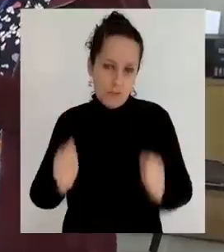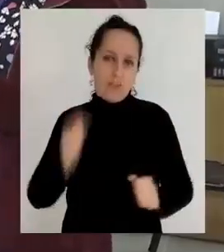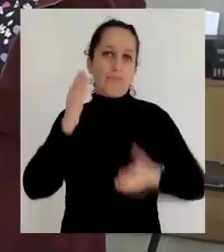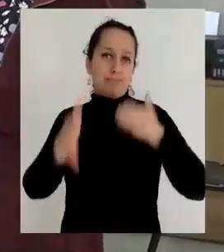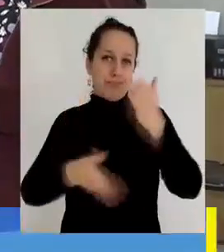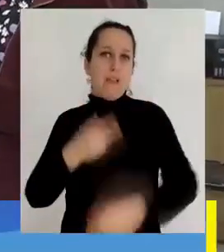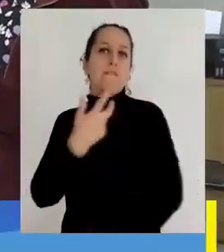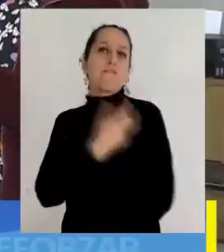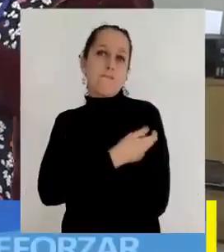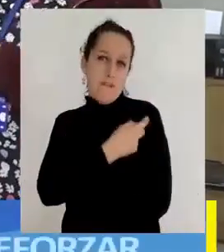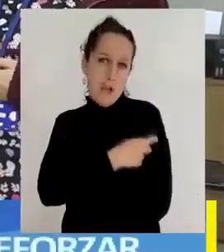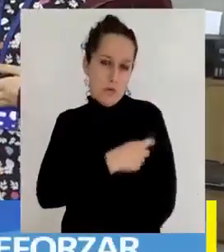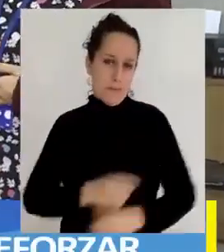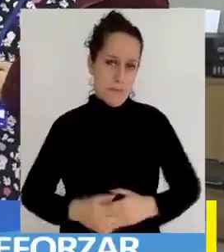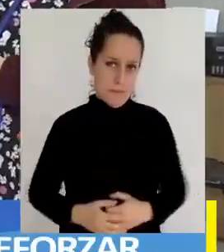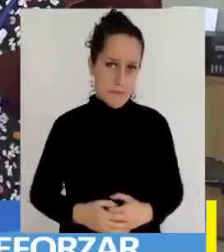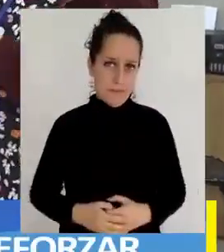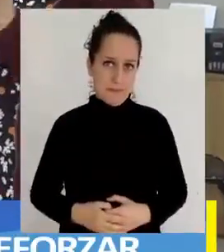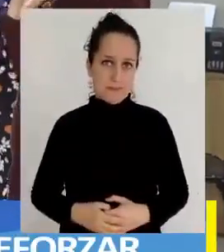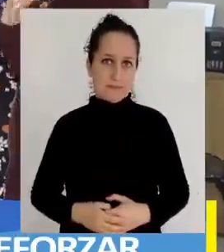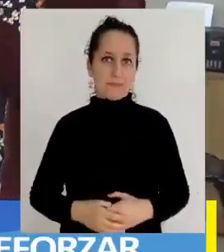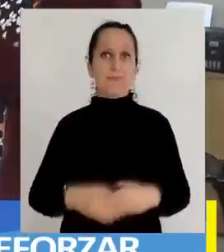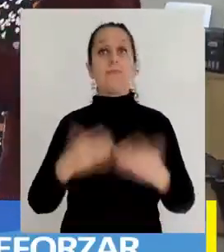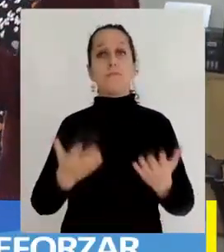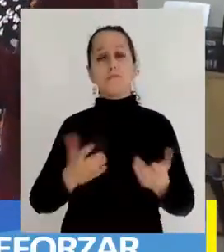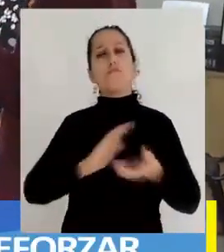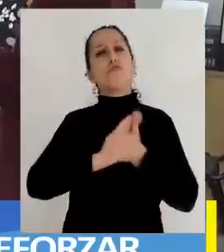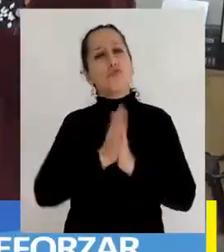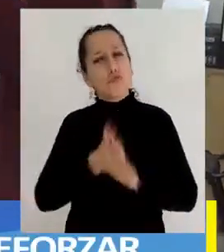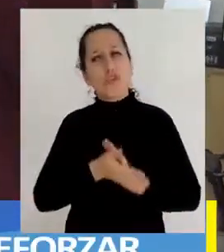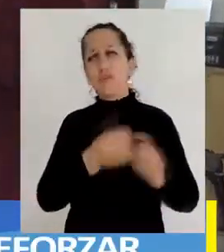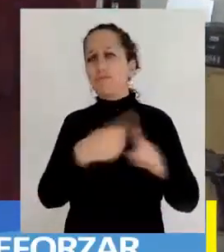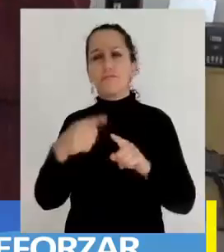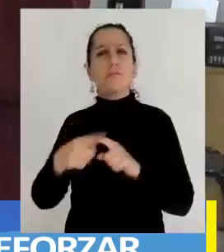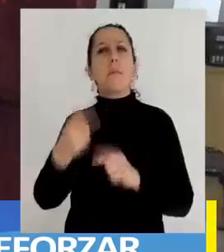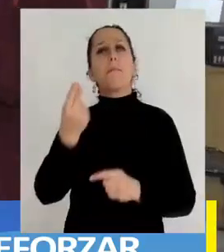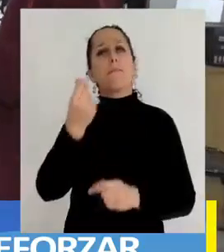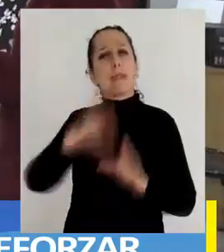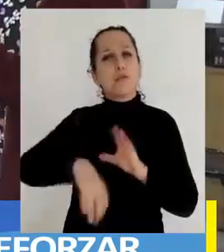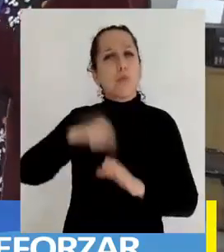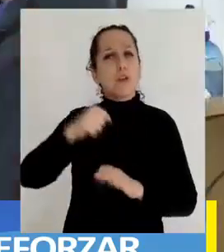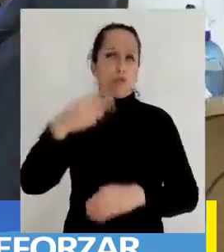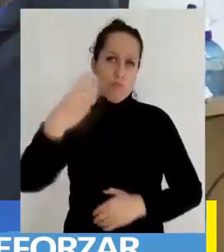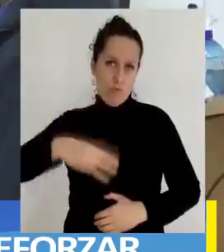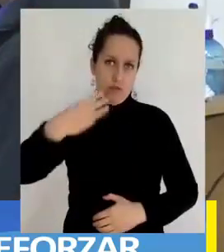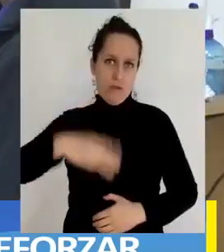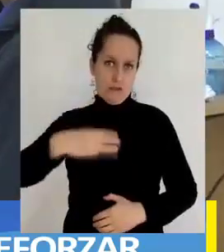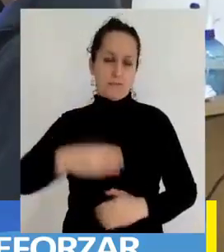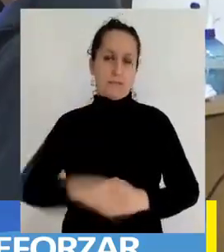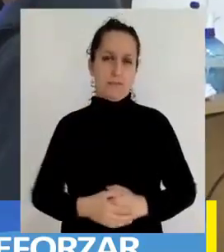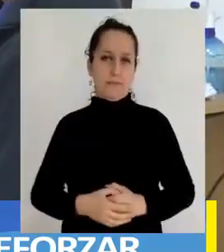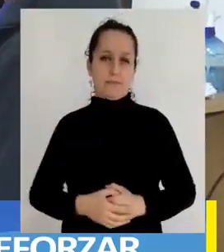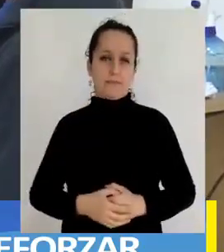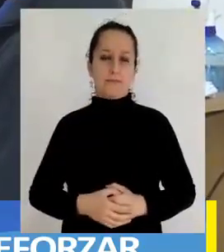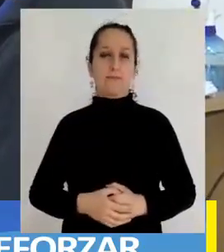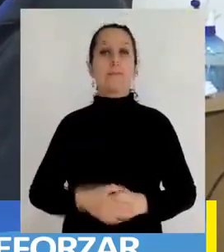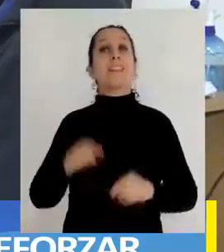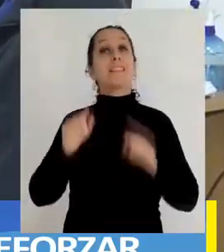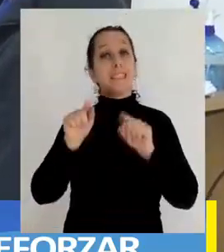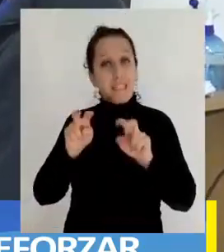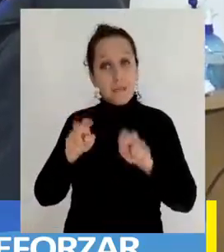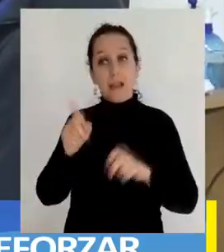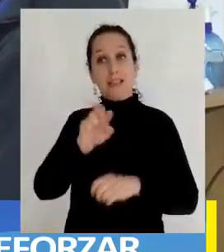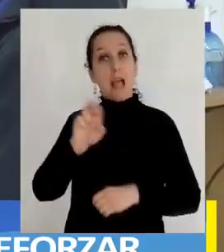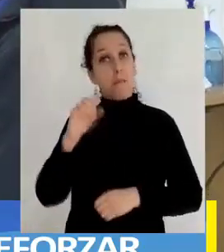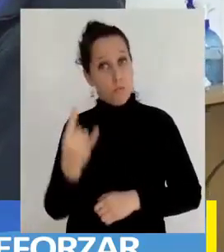Cabe mencionar que los funcionamientos de todas las medidas se ejecutarán con presupuesto municipal. Solo lo que considera la